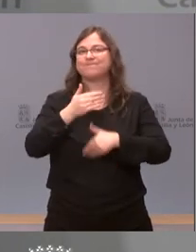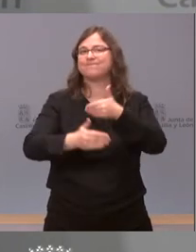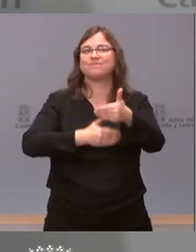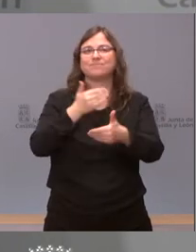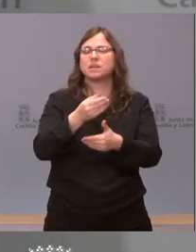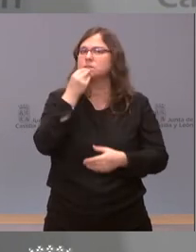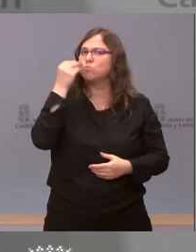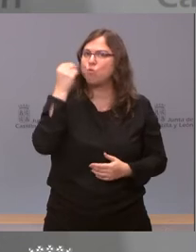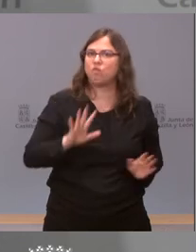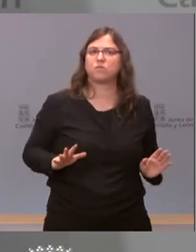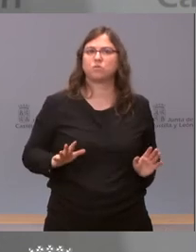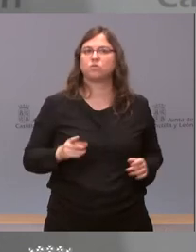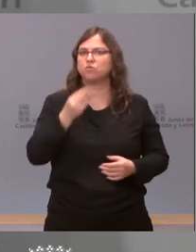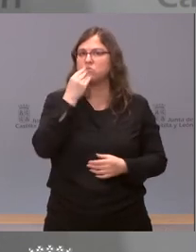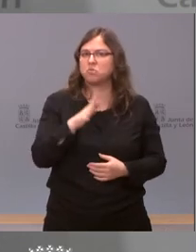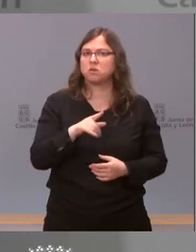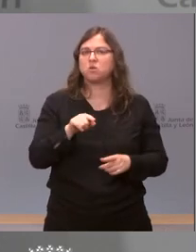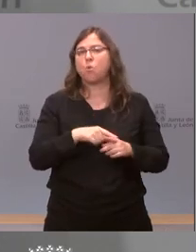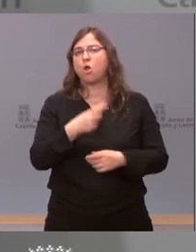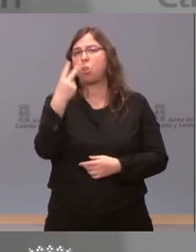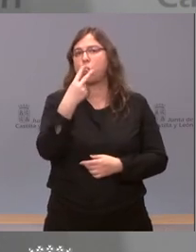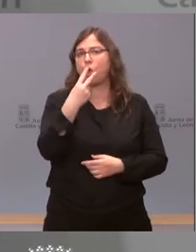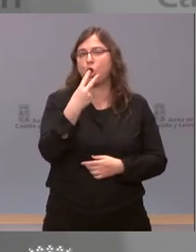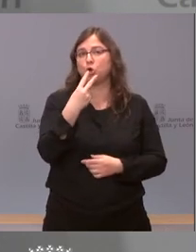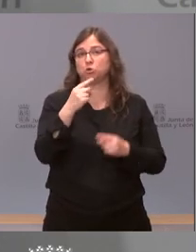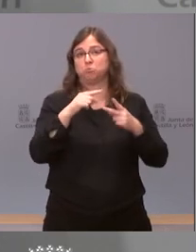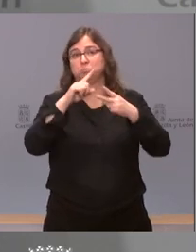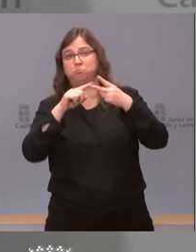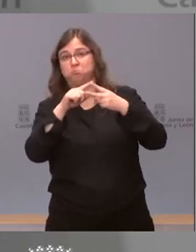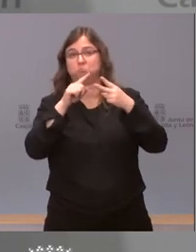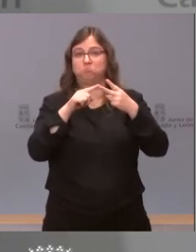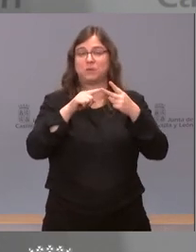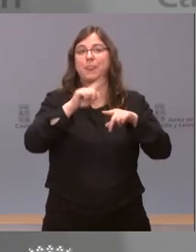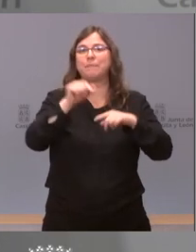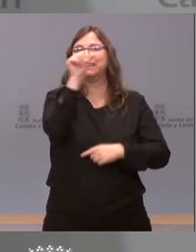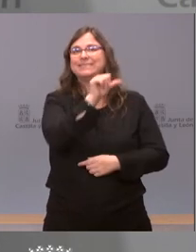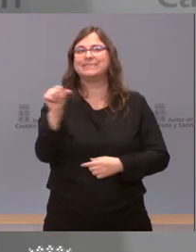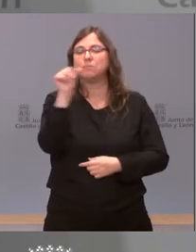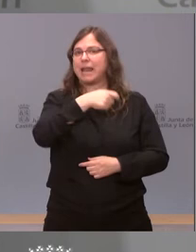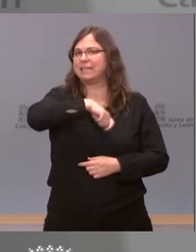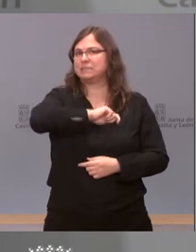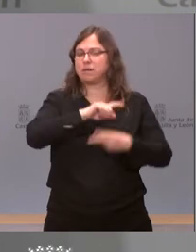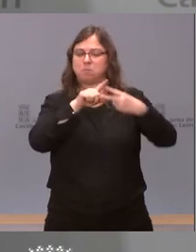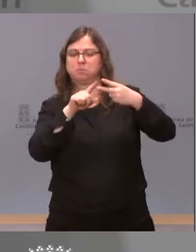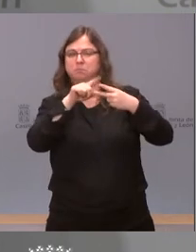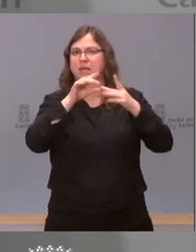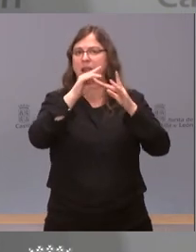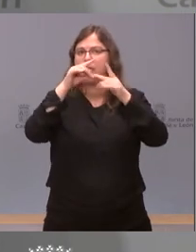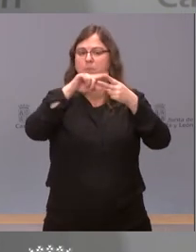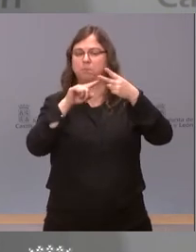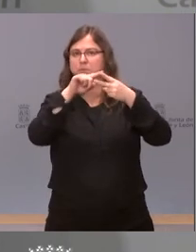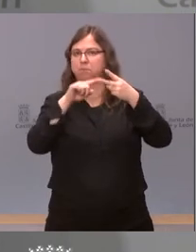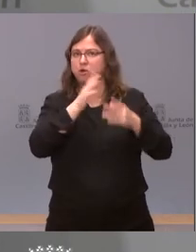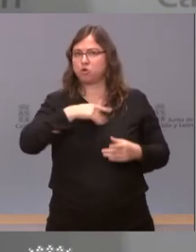es muy bueno está entre los dos primeros dependiendo de la semana de España y es verdad